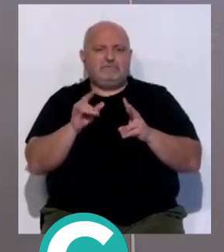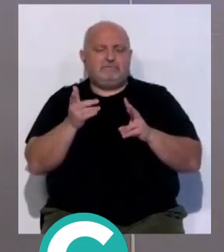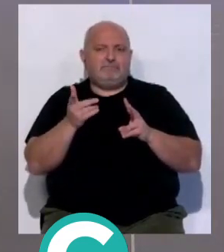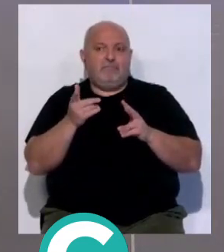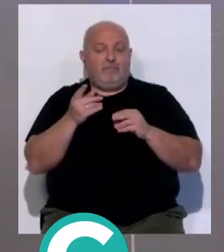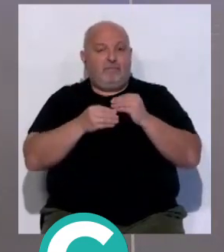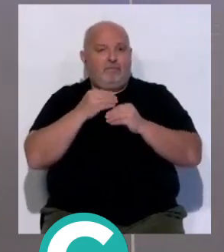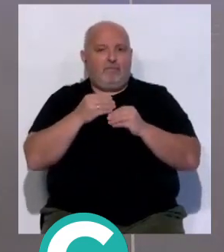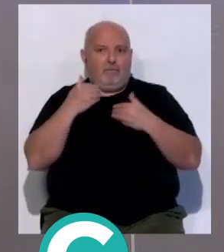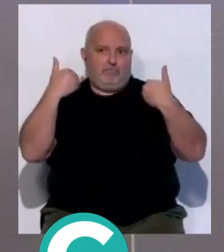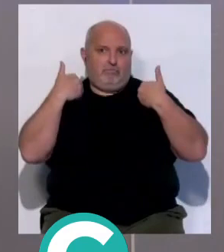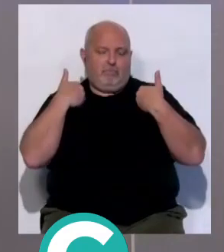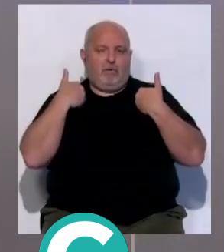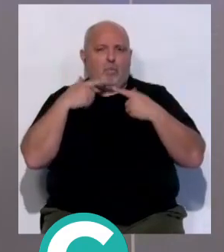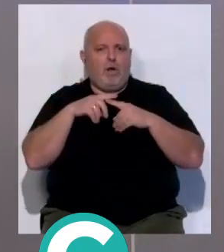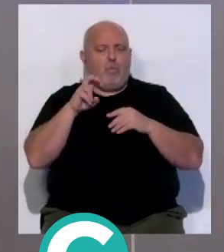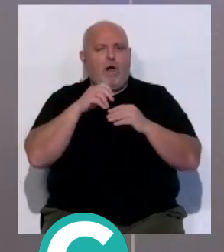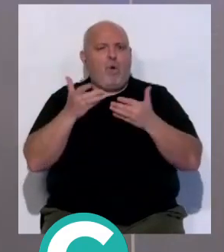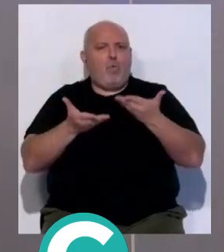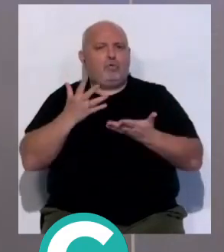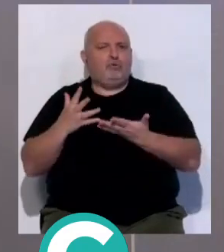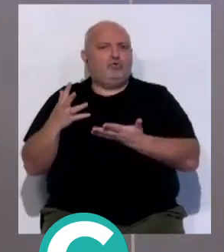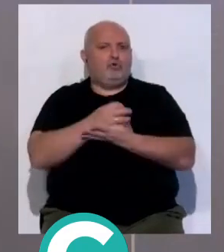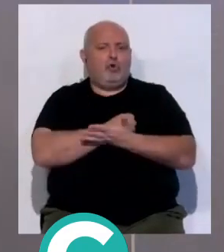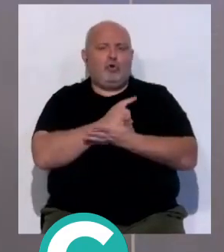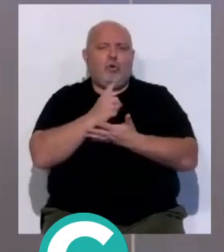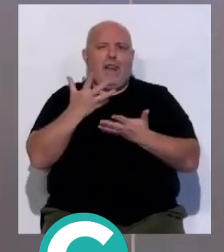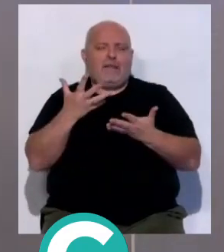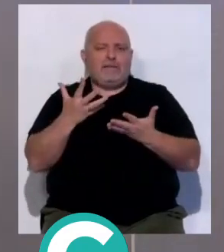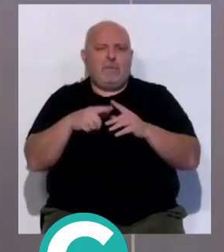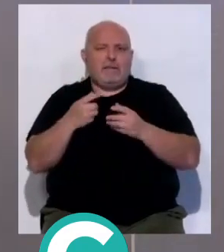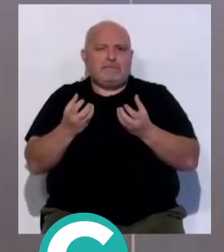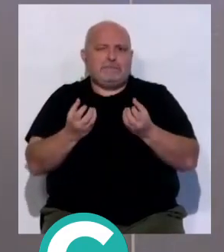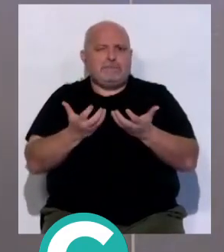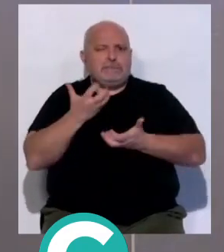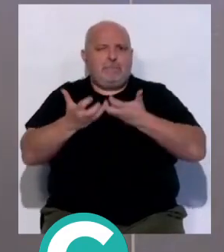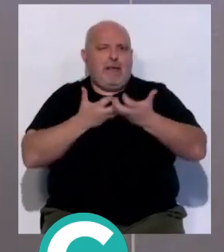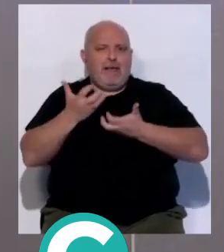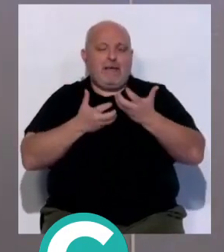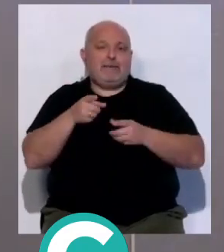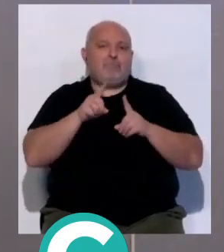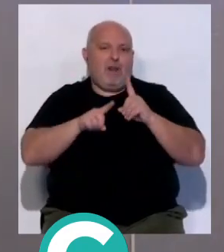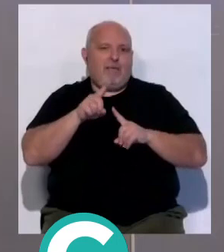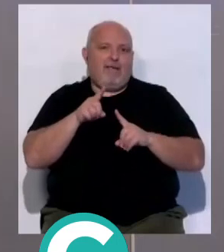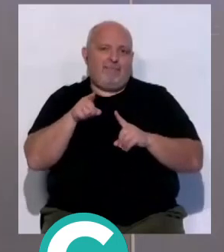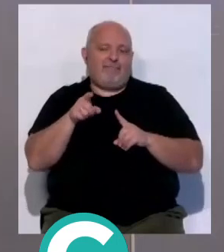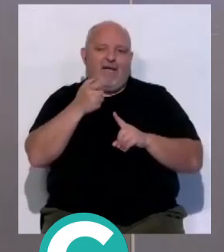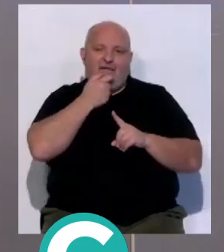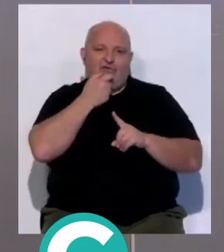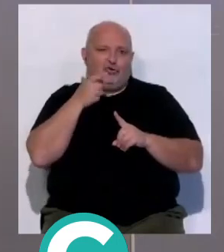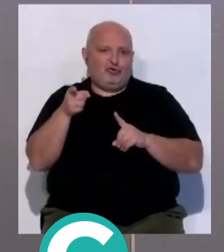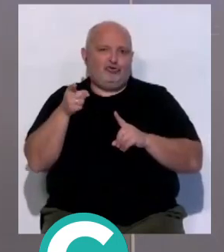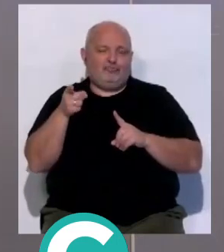En vez de ser un bombero, que es lo que tienen que ser, se convirtió en un pirómano. Y ese es el problema, ese es el grave problema